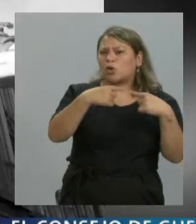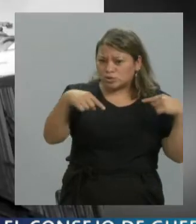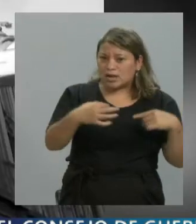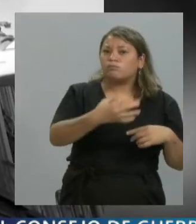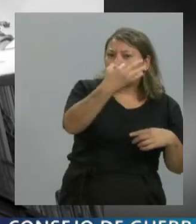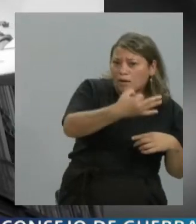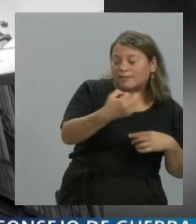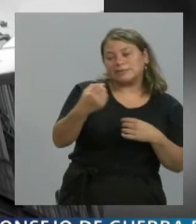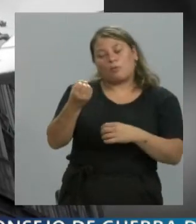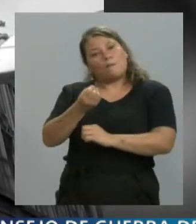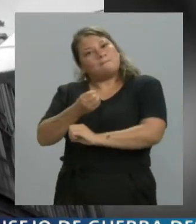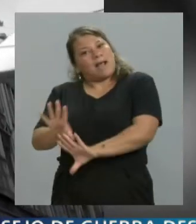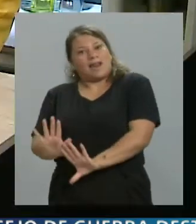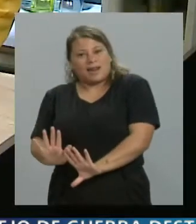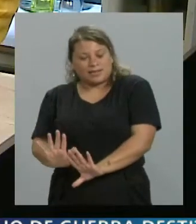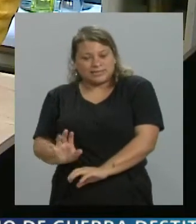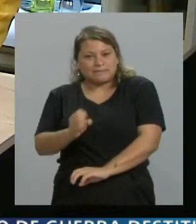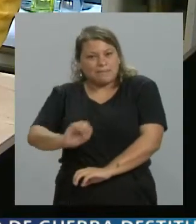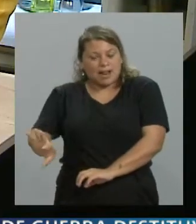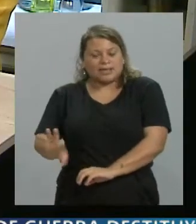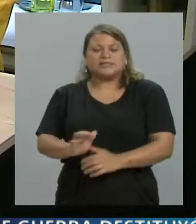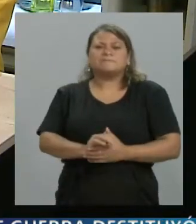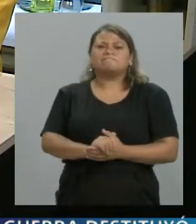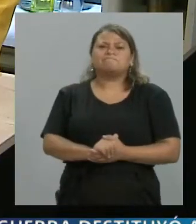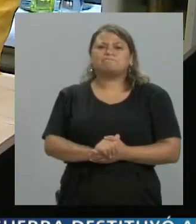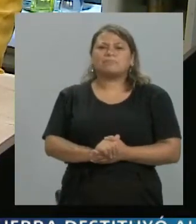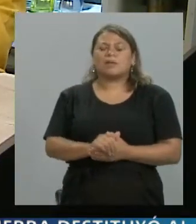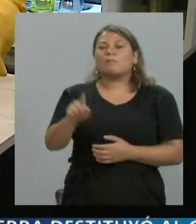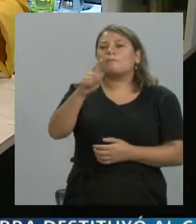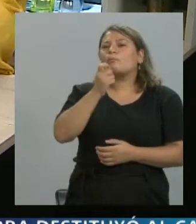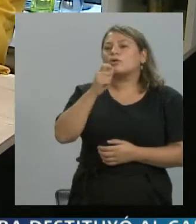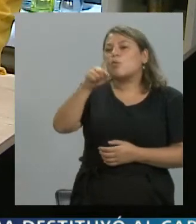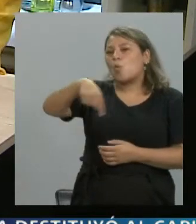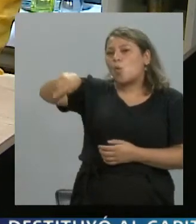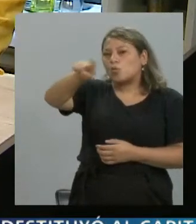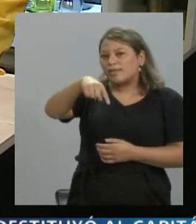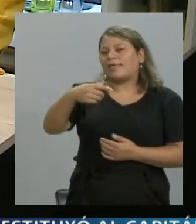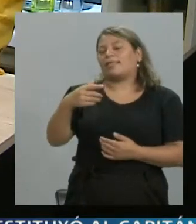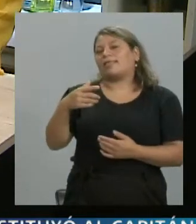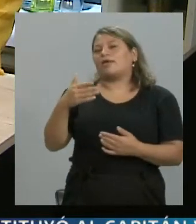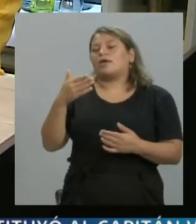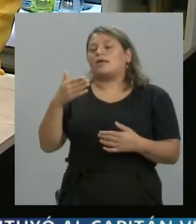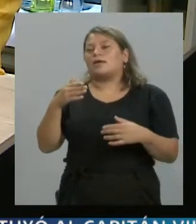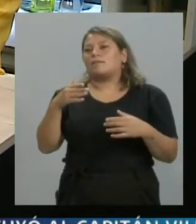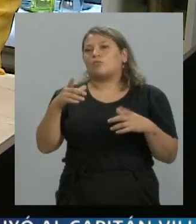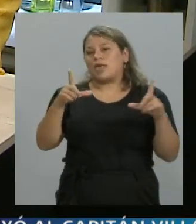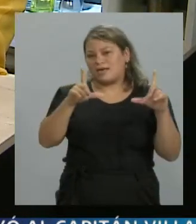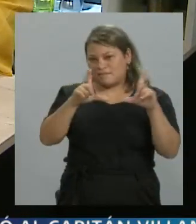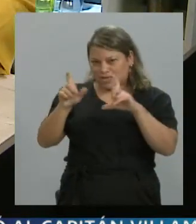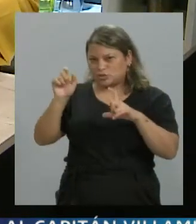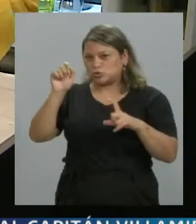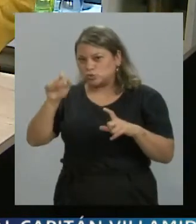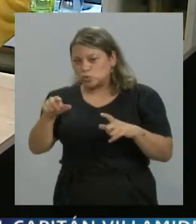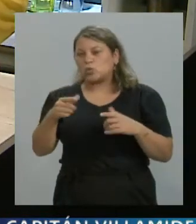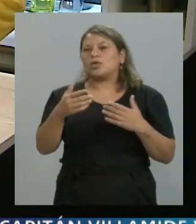sería, ¿no? Sí, claro. Un poco con las redes, ¿lograron, por ejemplo, ustedes, a través de sus imágenes y lo que decía Víctor recién, de que se